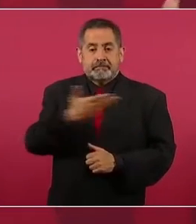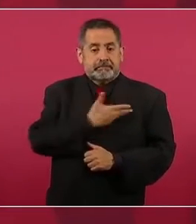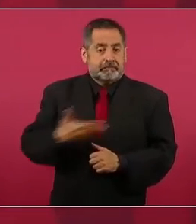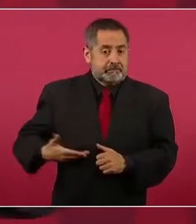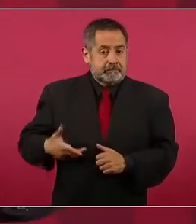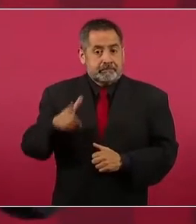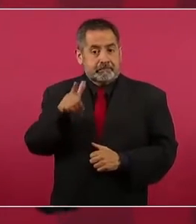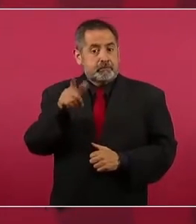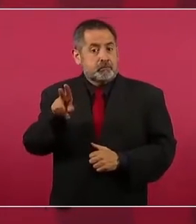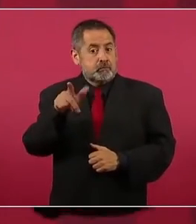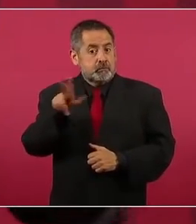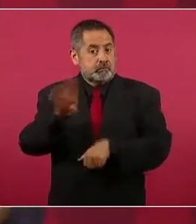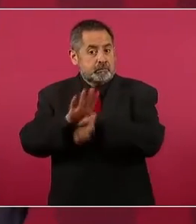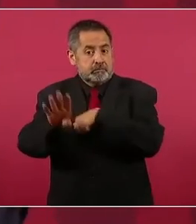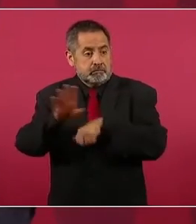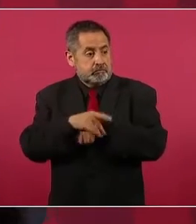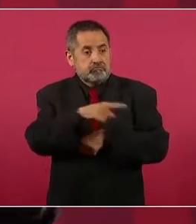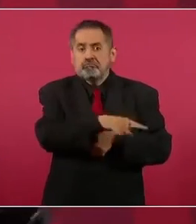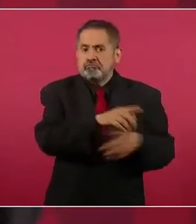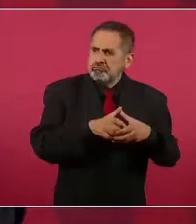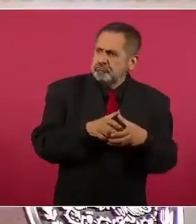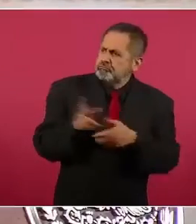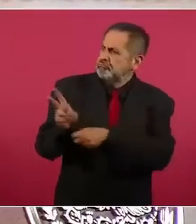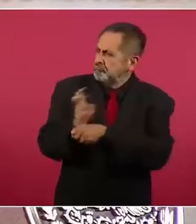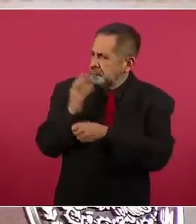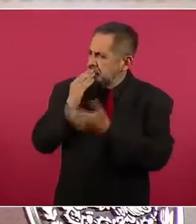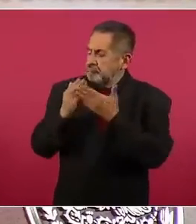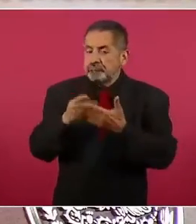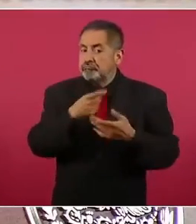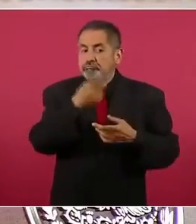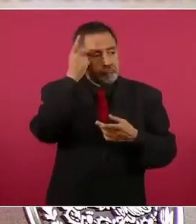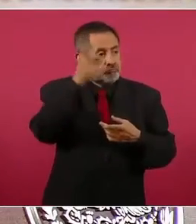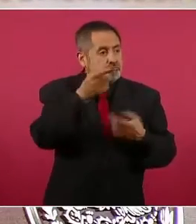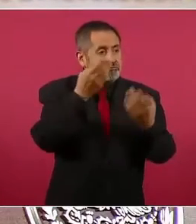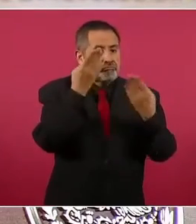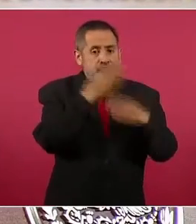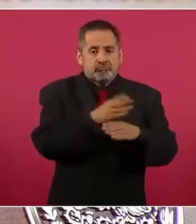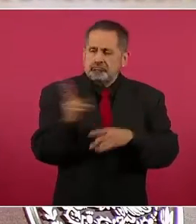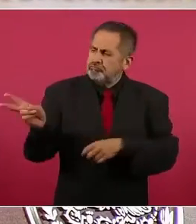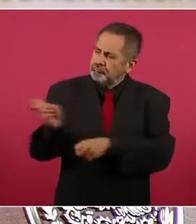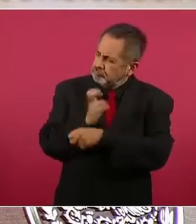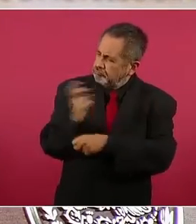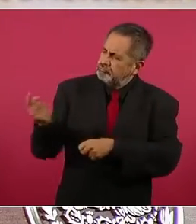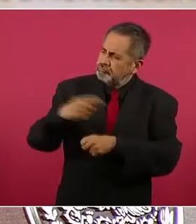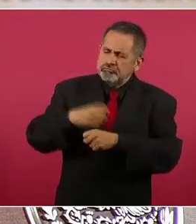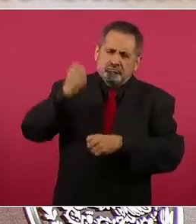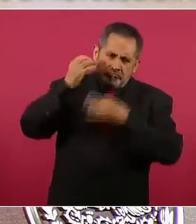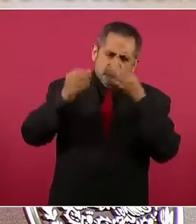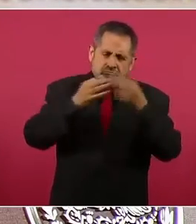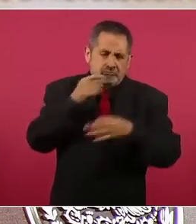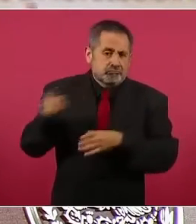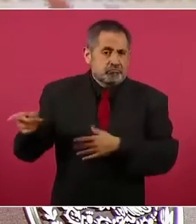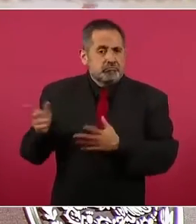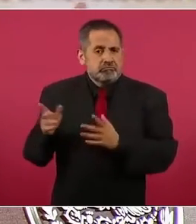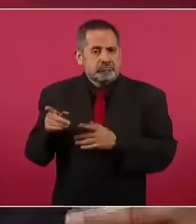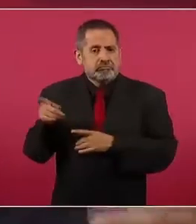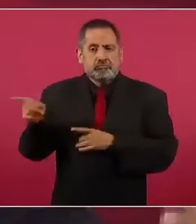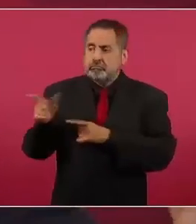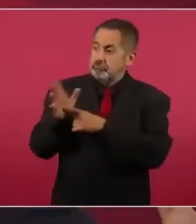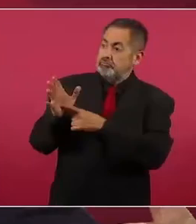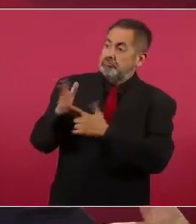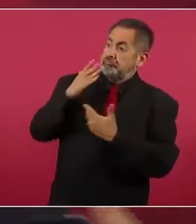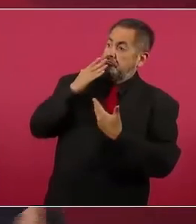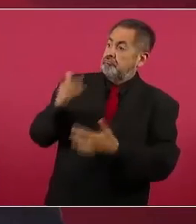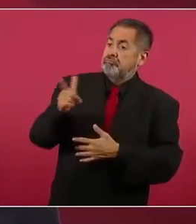tenían hasta relación, hasta lo invitaban banqueros y demás a dar pláticas y era como un modelo a